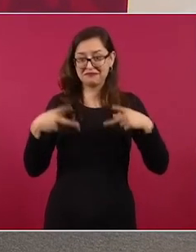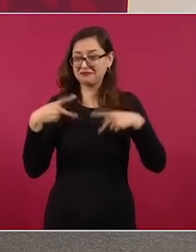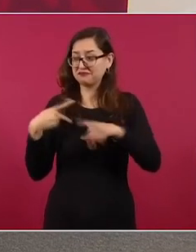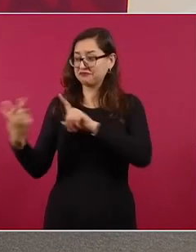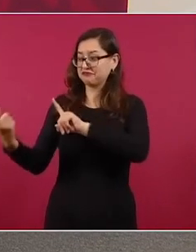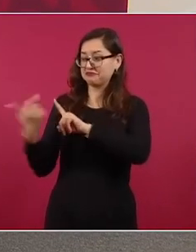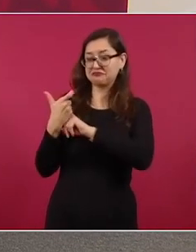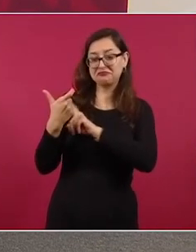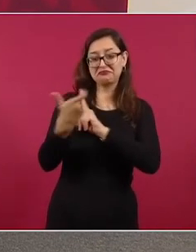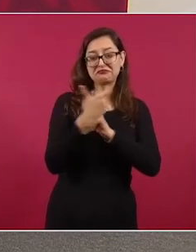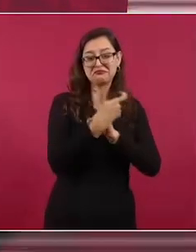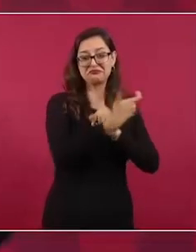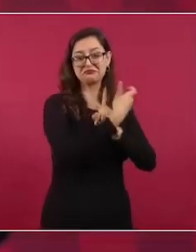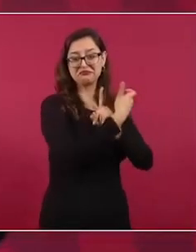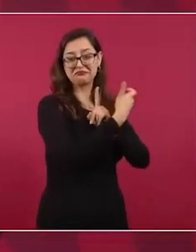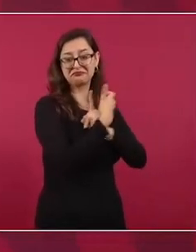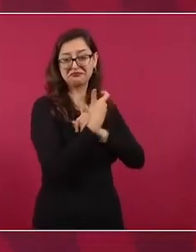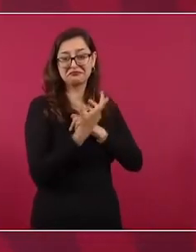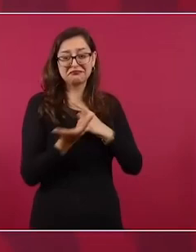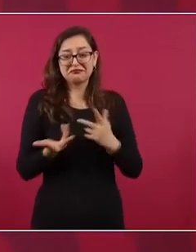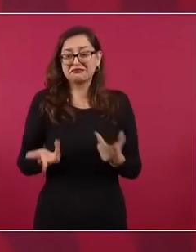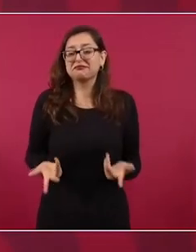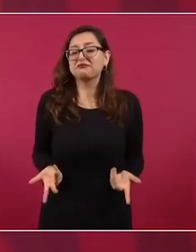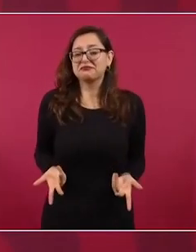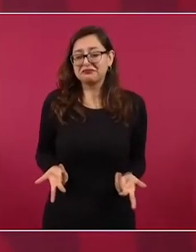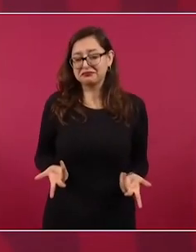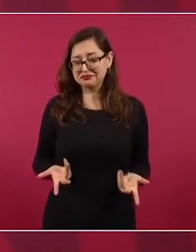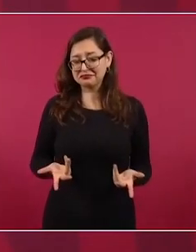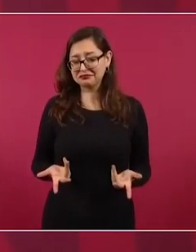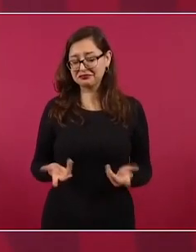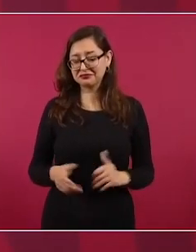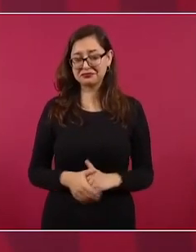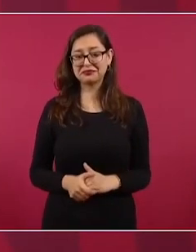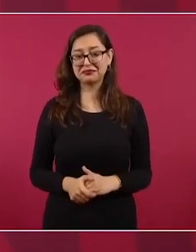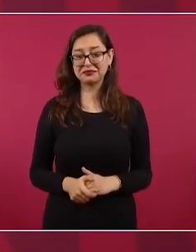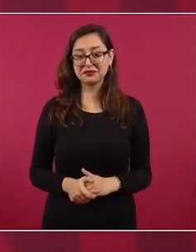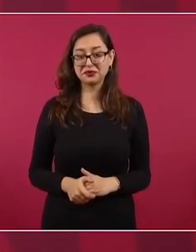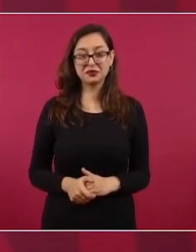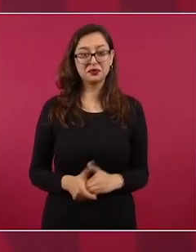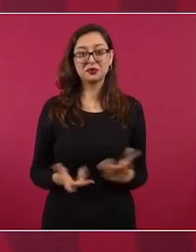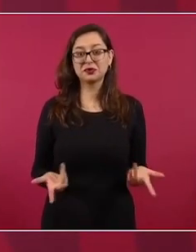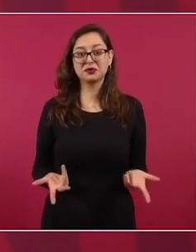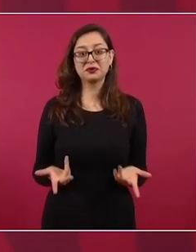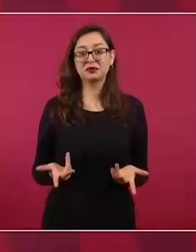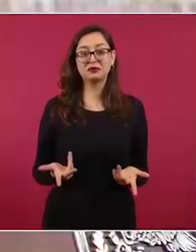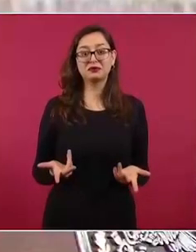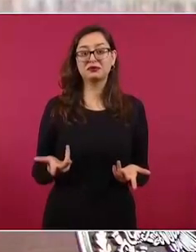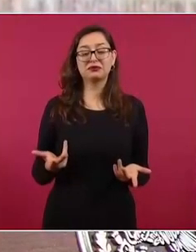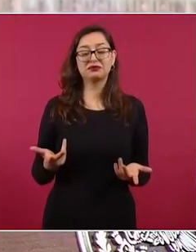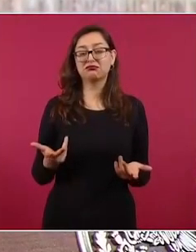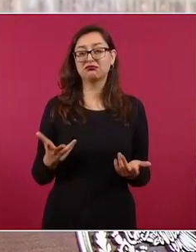la naturaleza